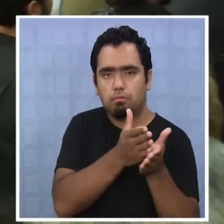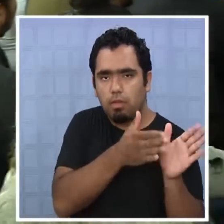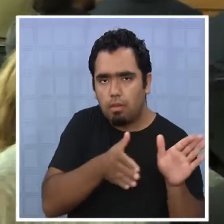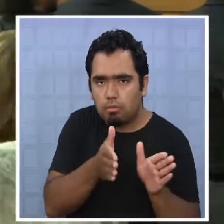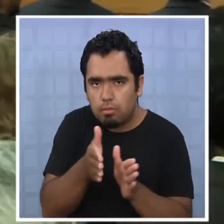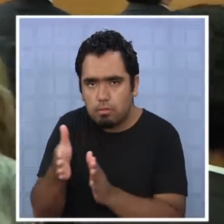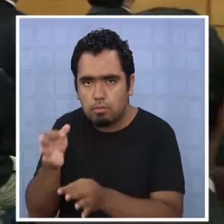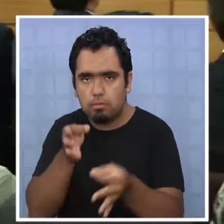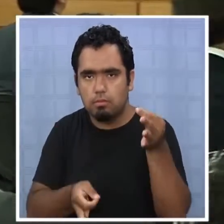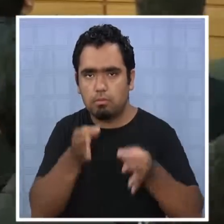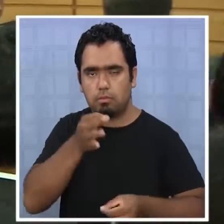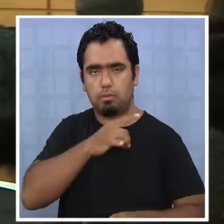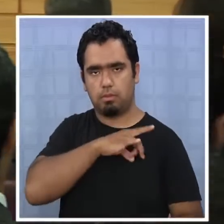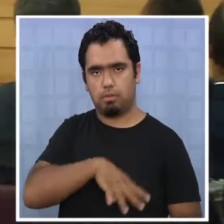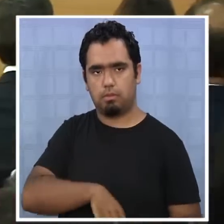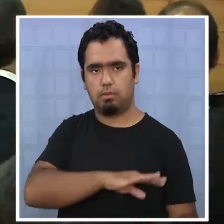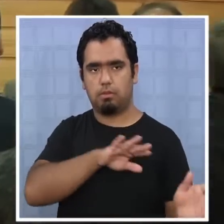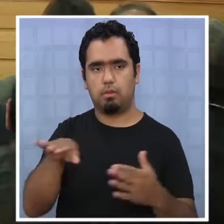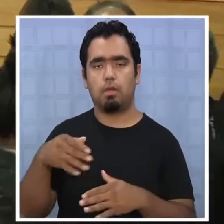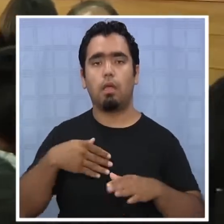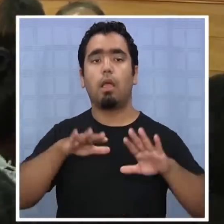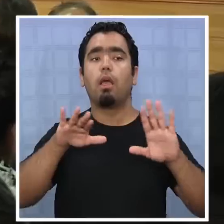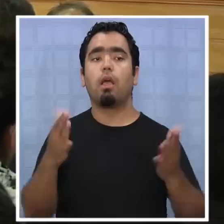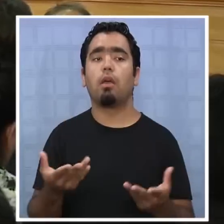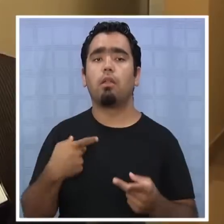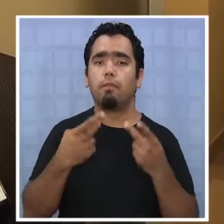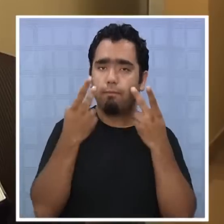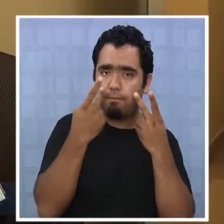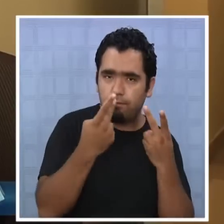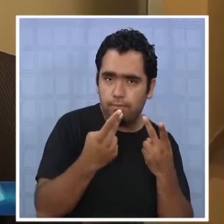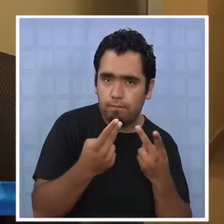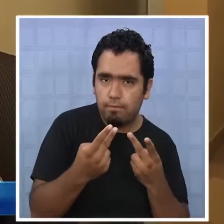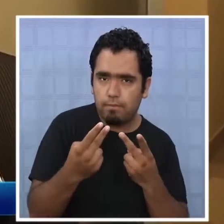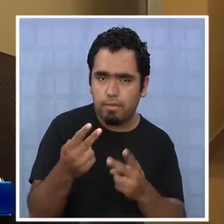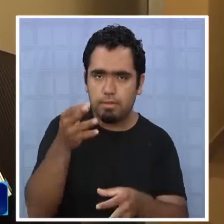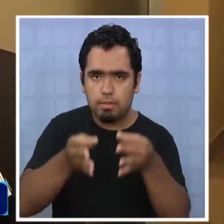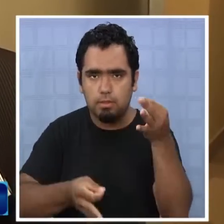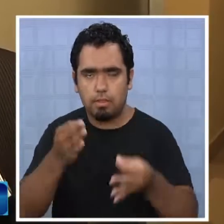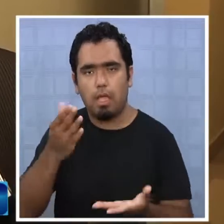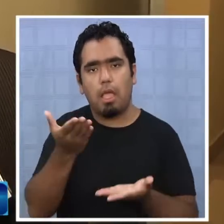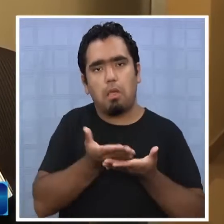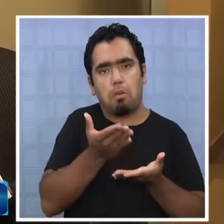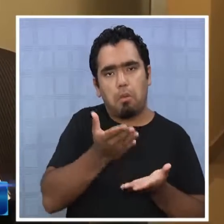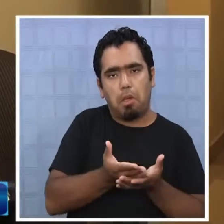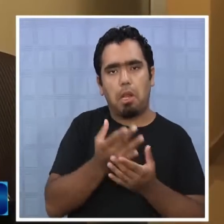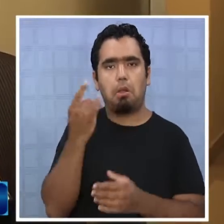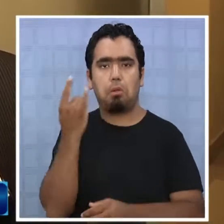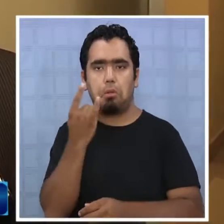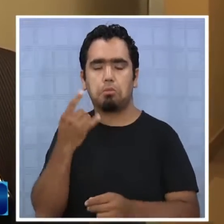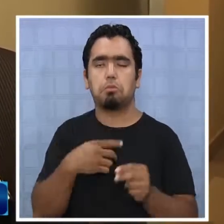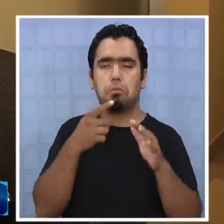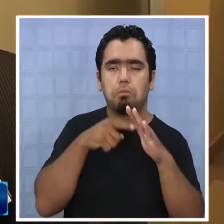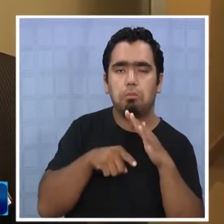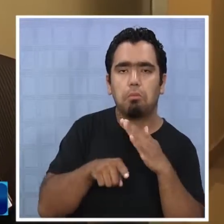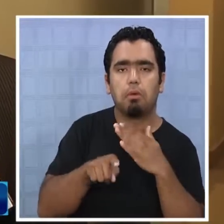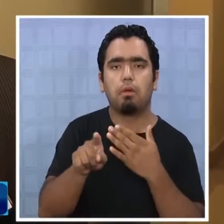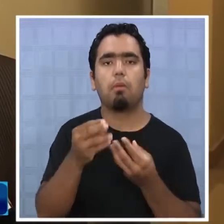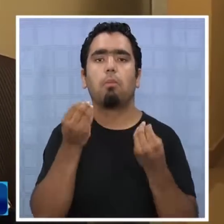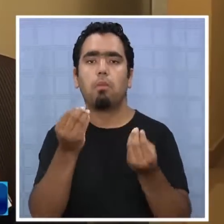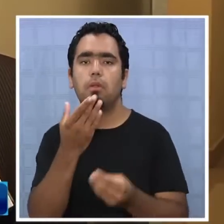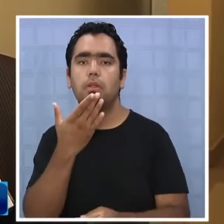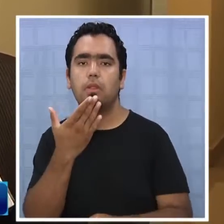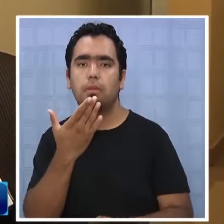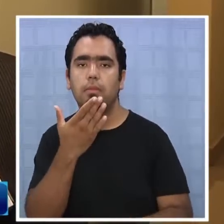administración de justicia en Chile. Si bien en este momento se hacen visitas a los tribunales por parte de colegios, universidades, gente vinculada, tal vez